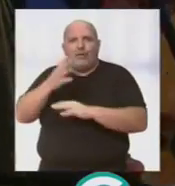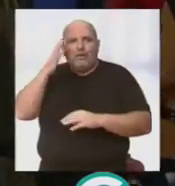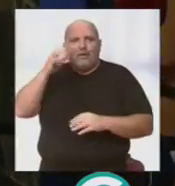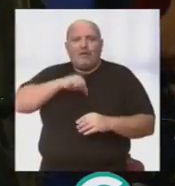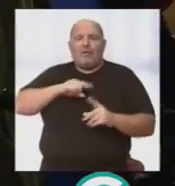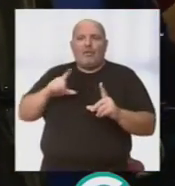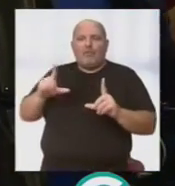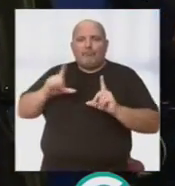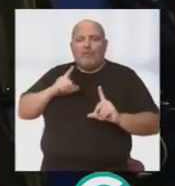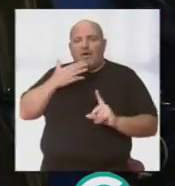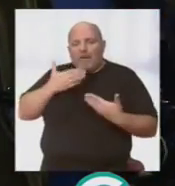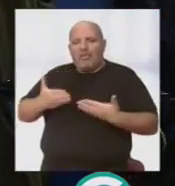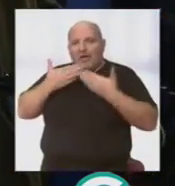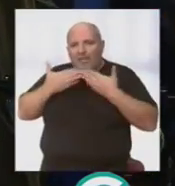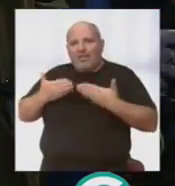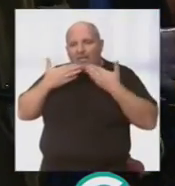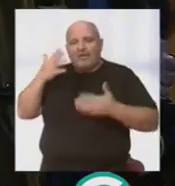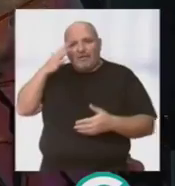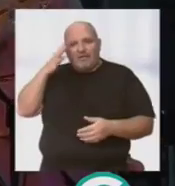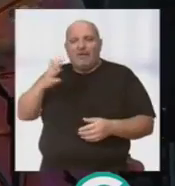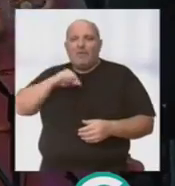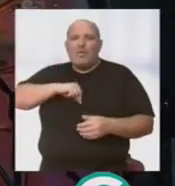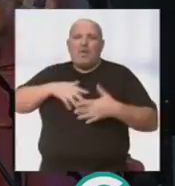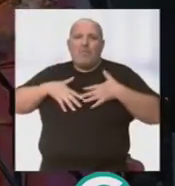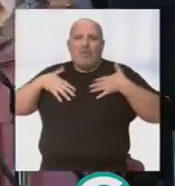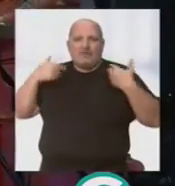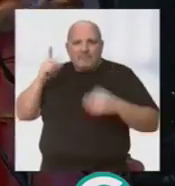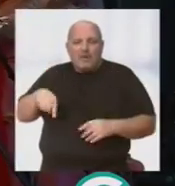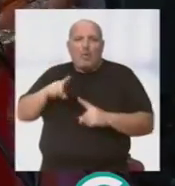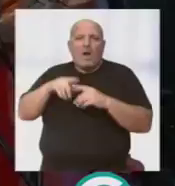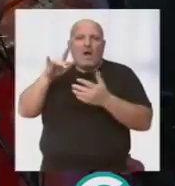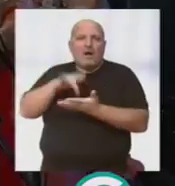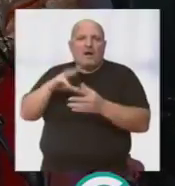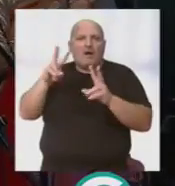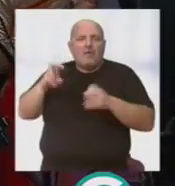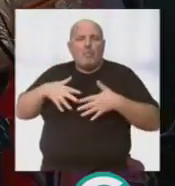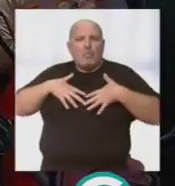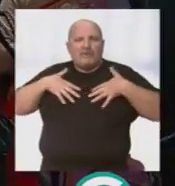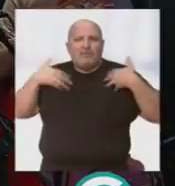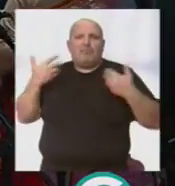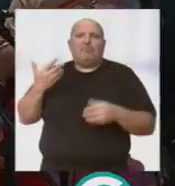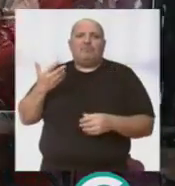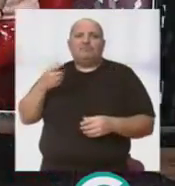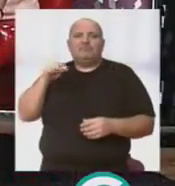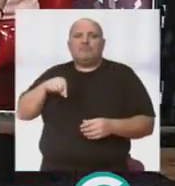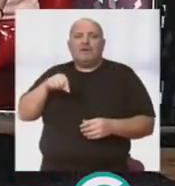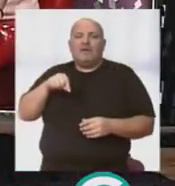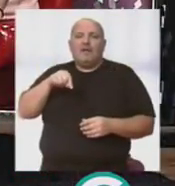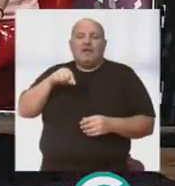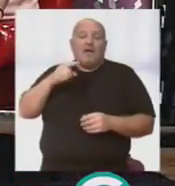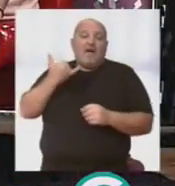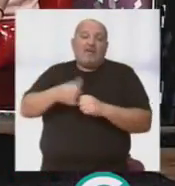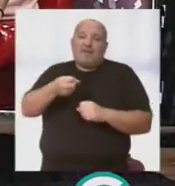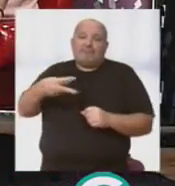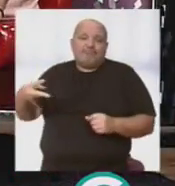y muy agradecido y muy ilusionado y además muy emocionado. Fue un acto muy emotivo que, pues bueno, el destino